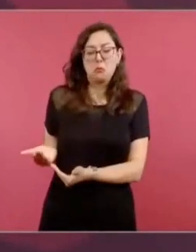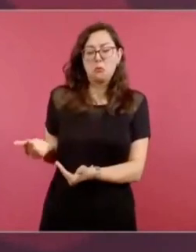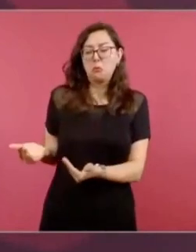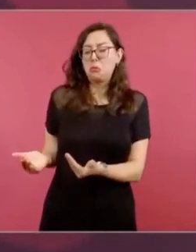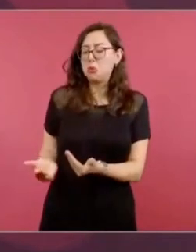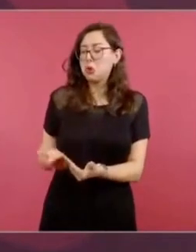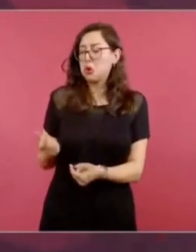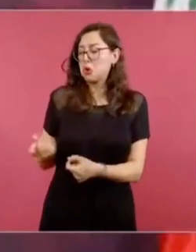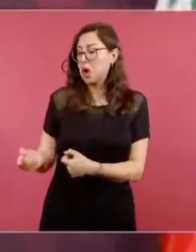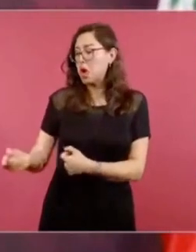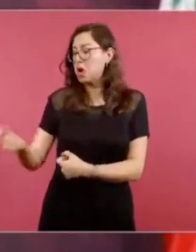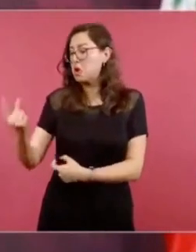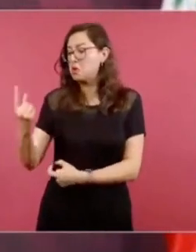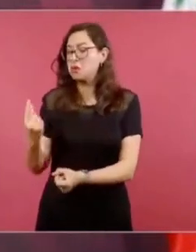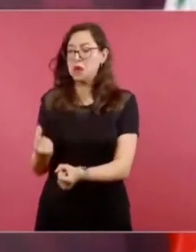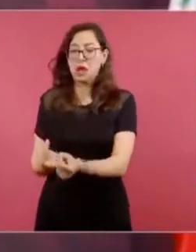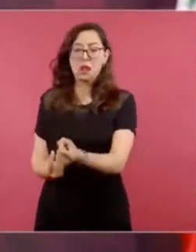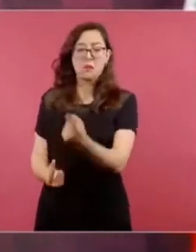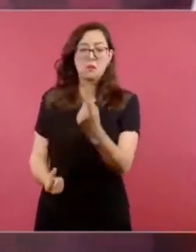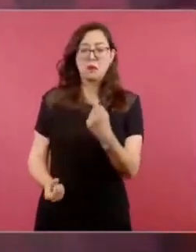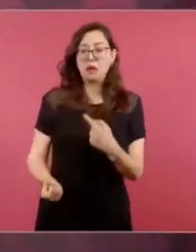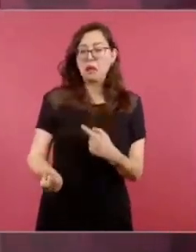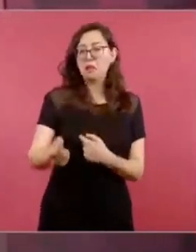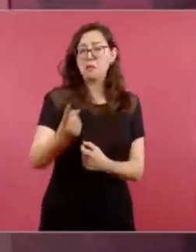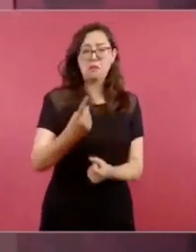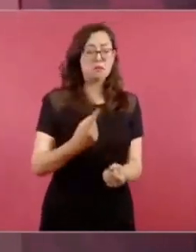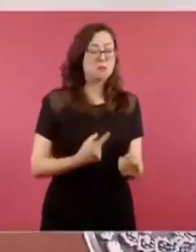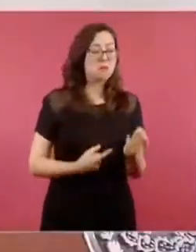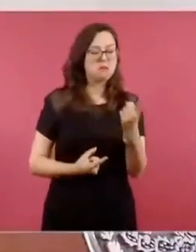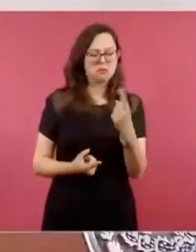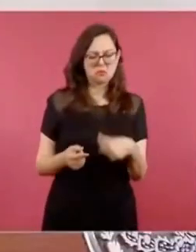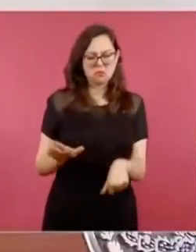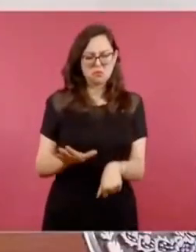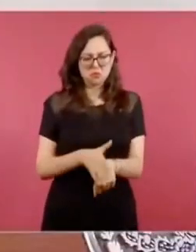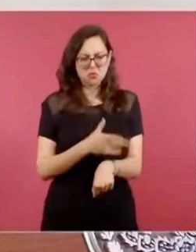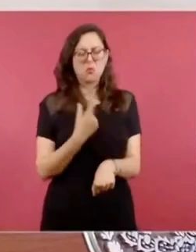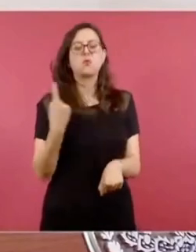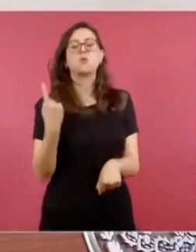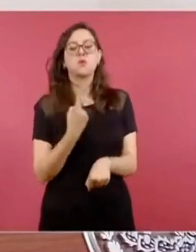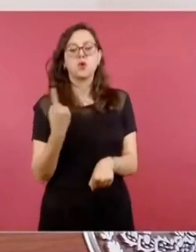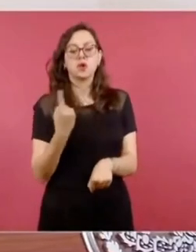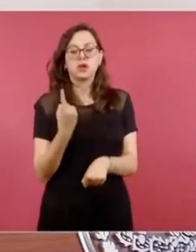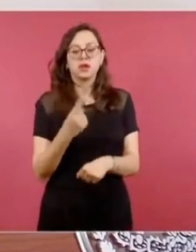no se desintegran tanto,